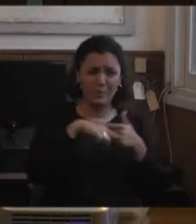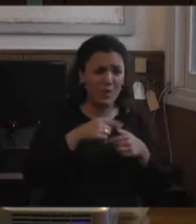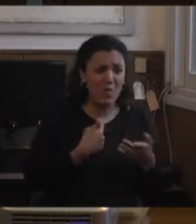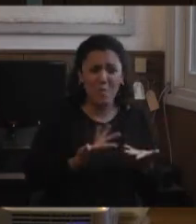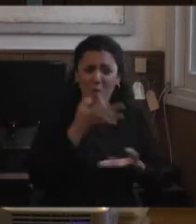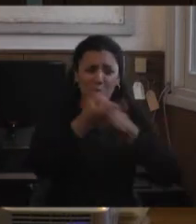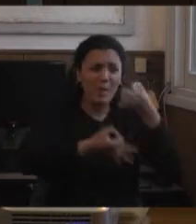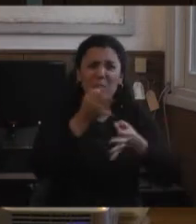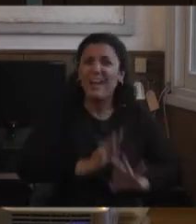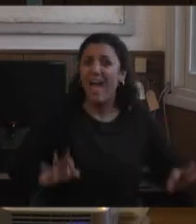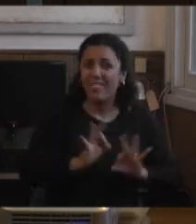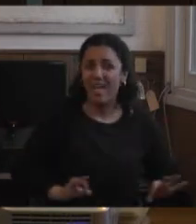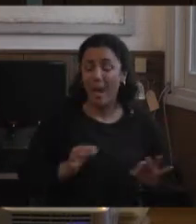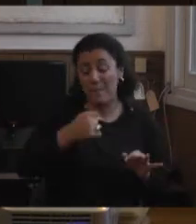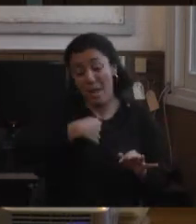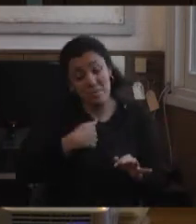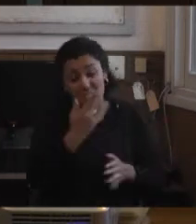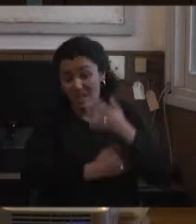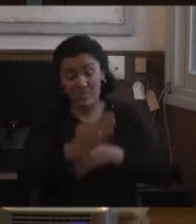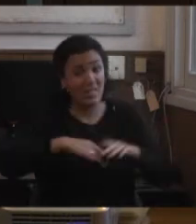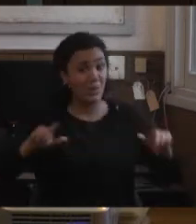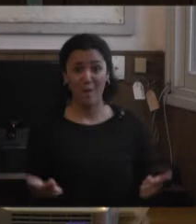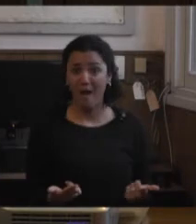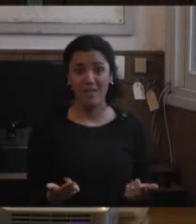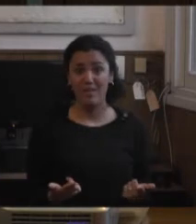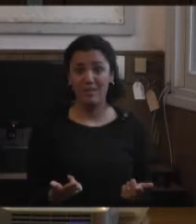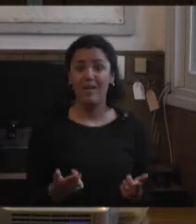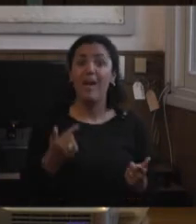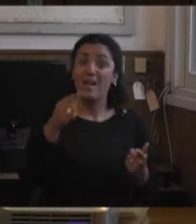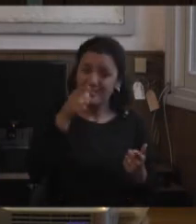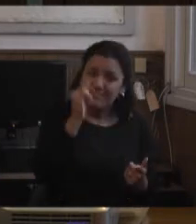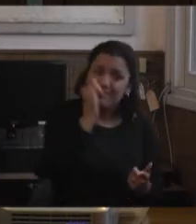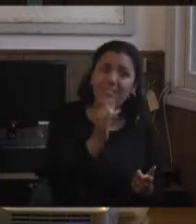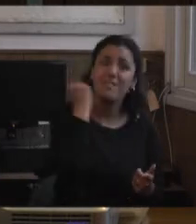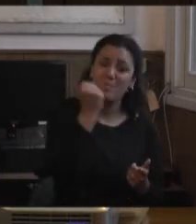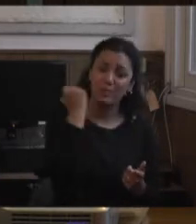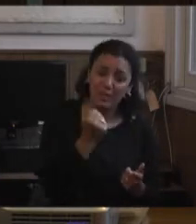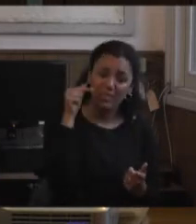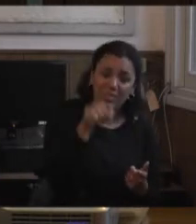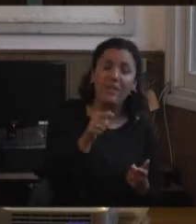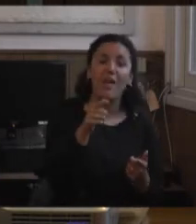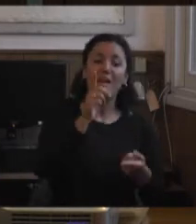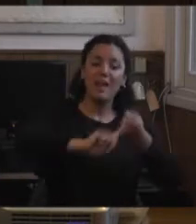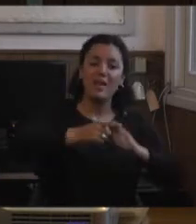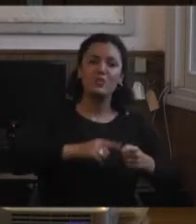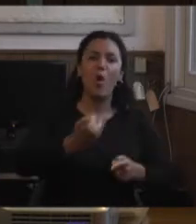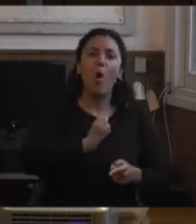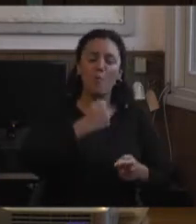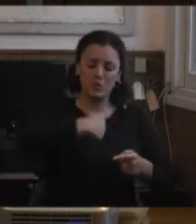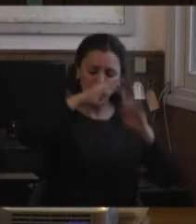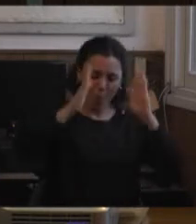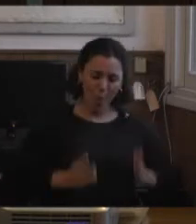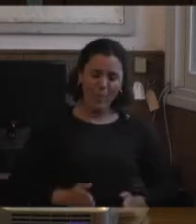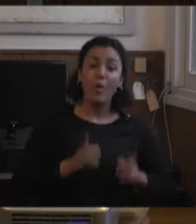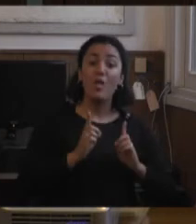diría que para mí la discapacidad no existe, sino en la relación que tiene cada persona con su situación en el cuerpo, según en el contexto que